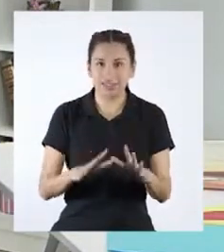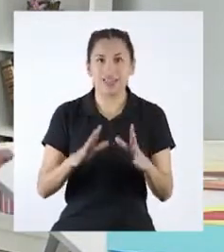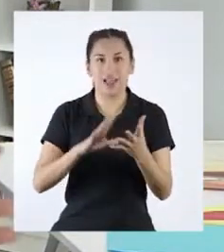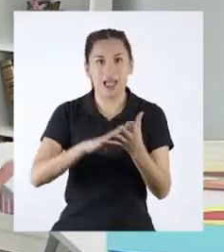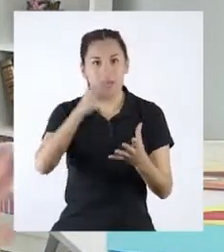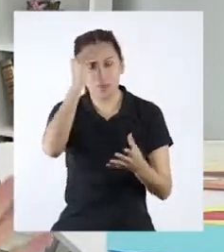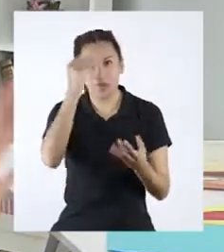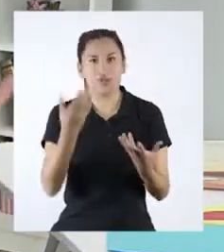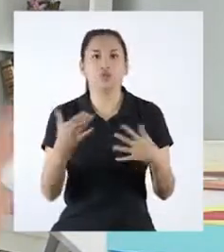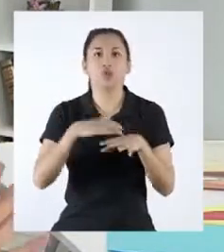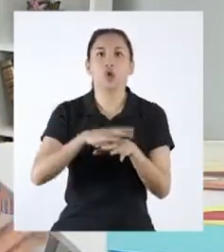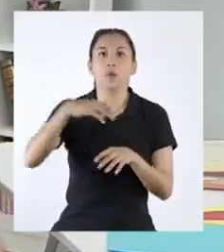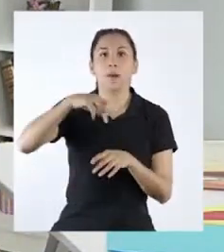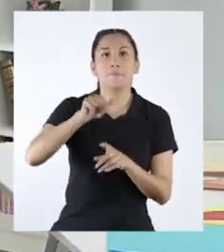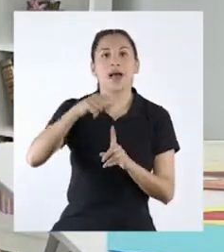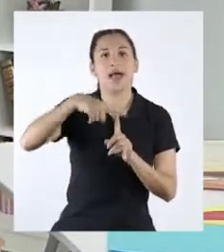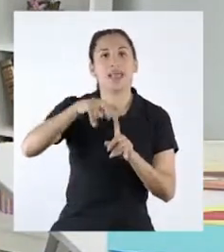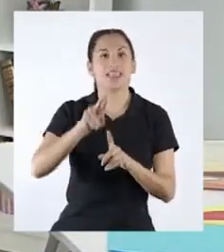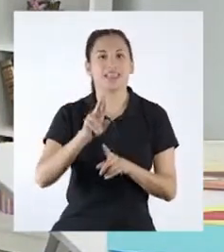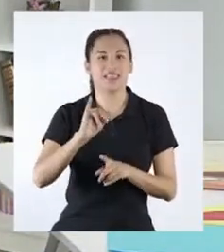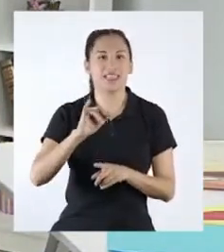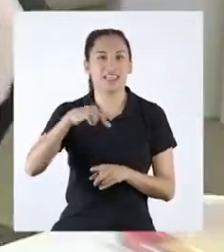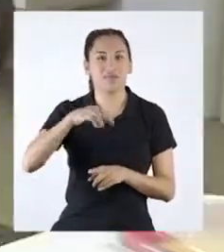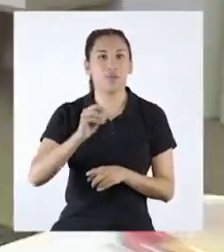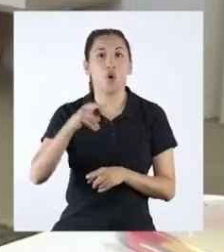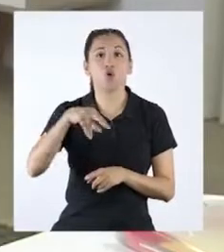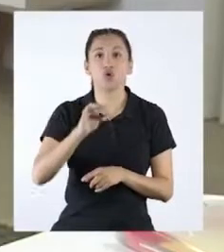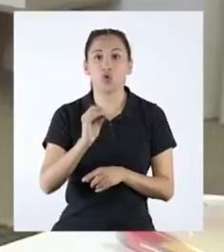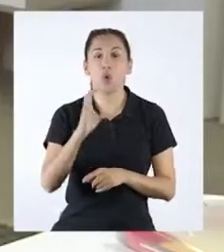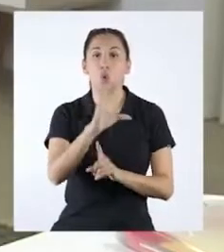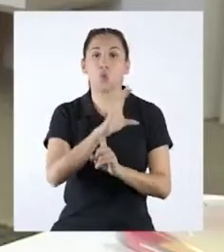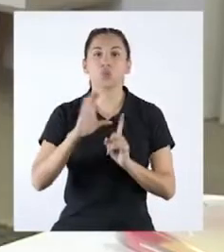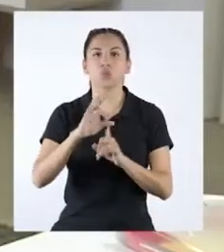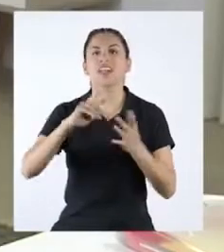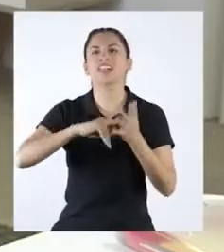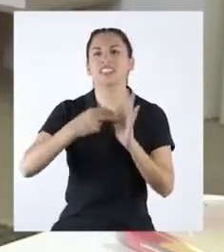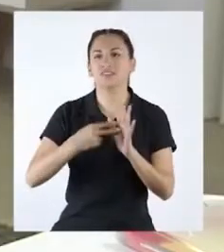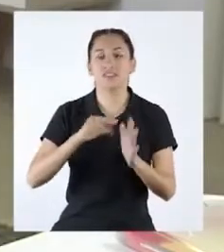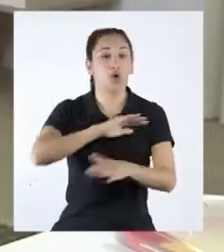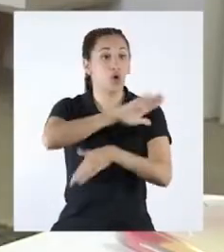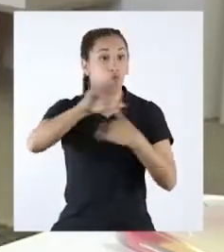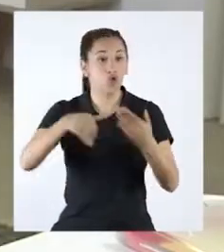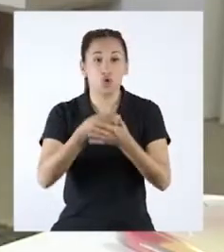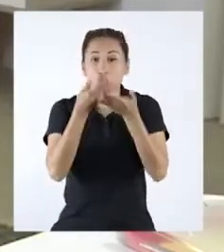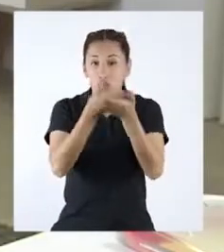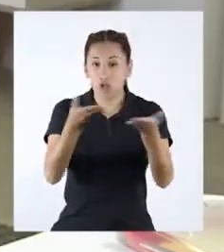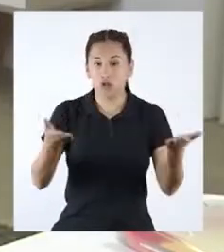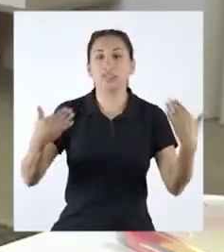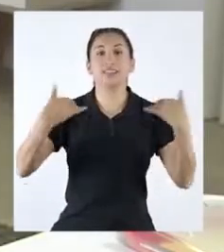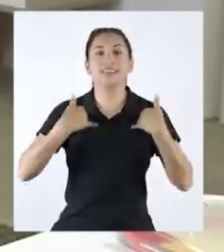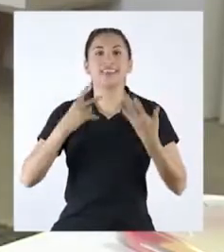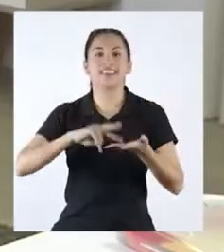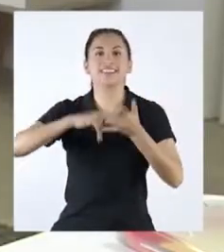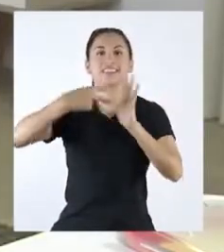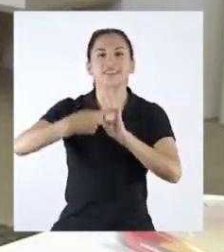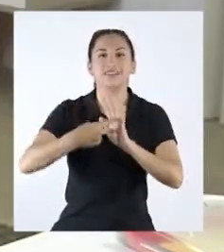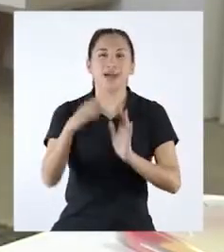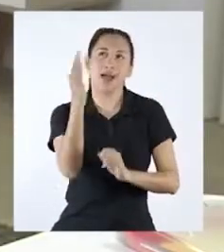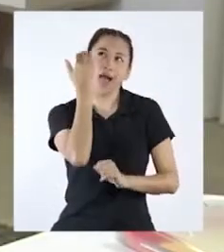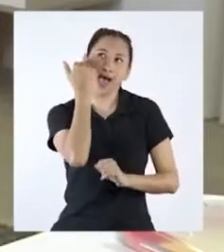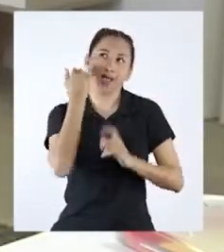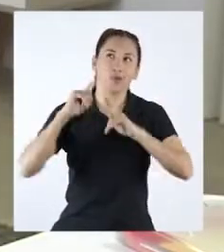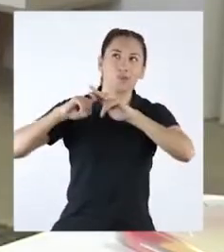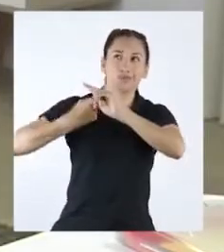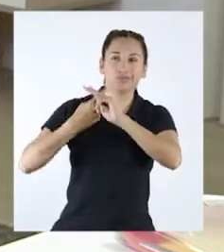algunos datos acerca del patrimonio cultural. Se refiere a todo aquello que tiene un especial significado